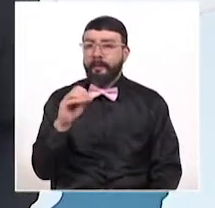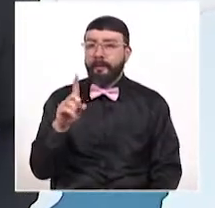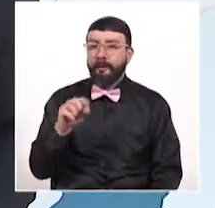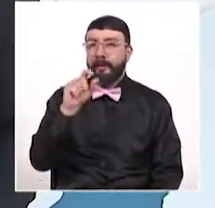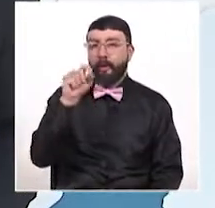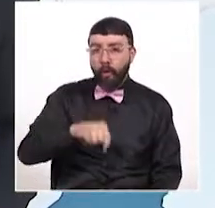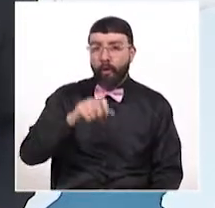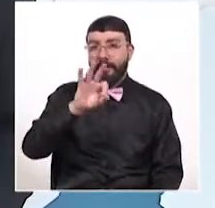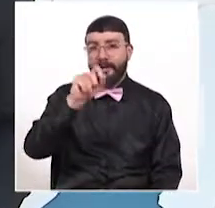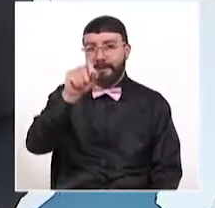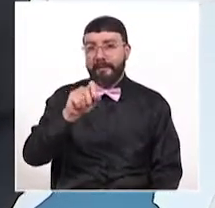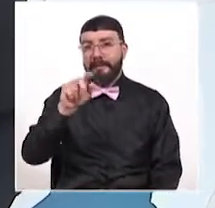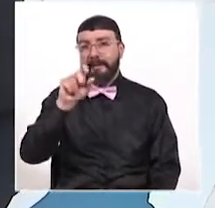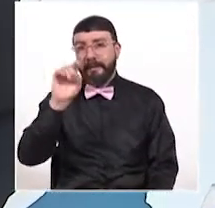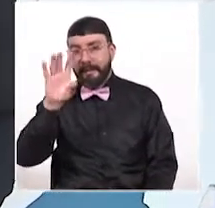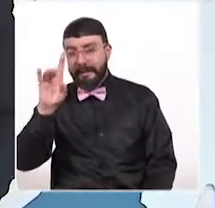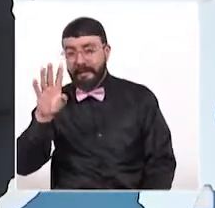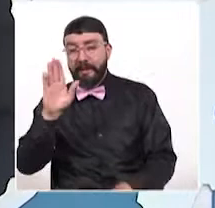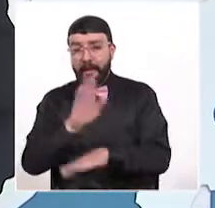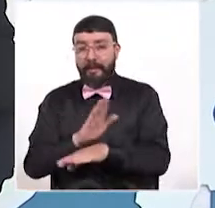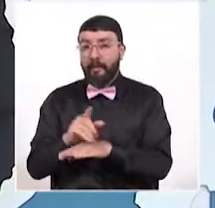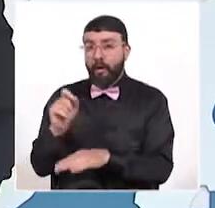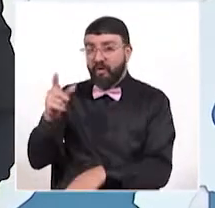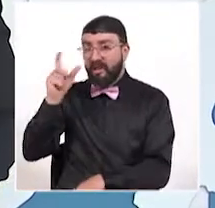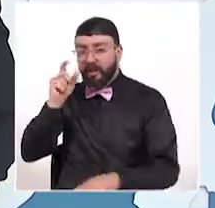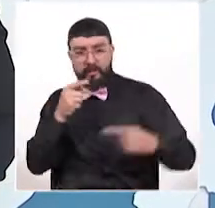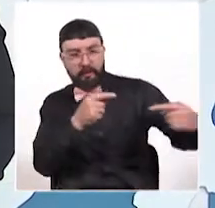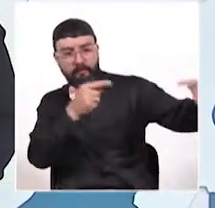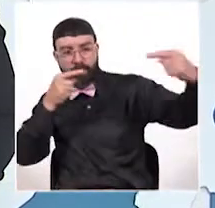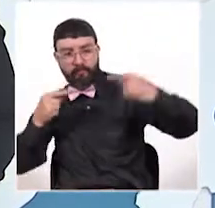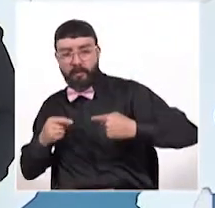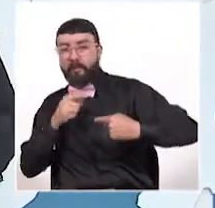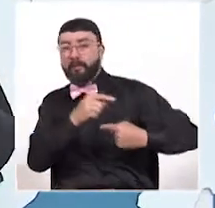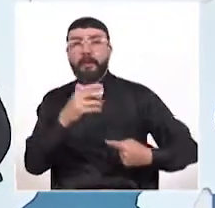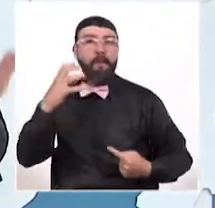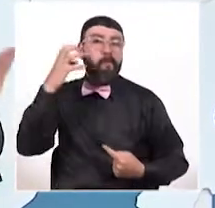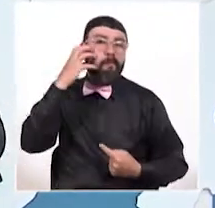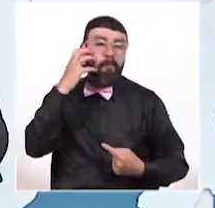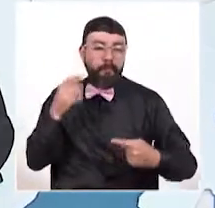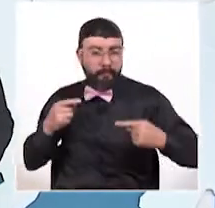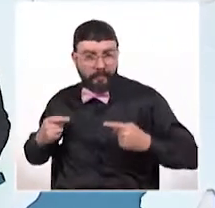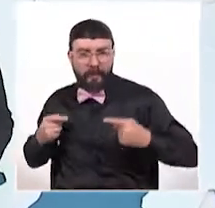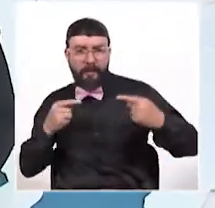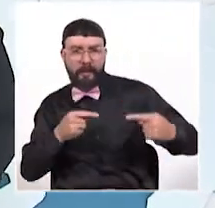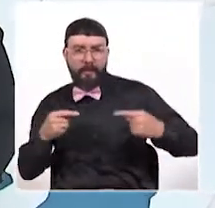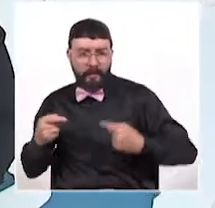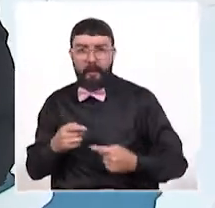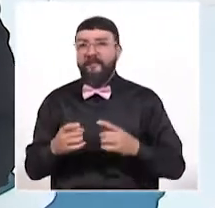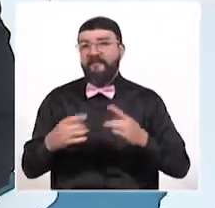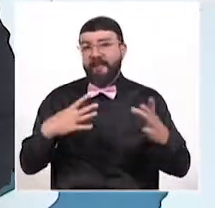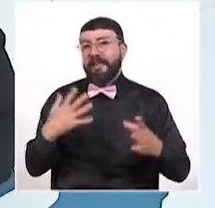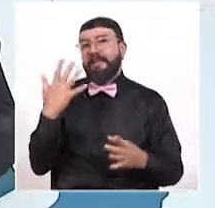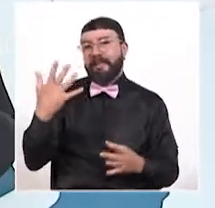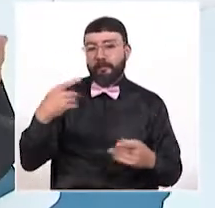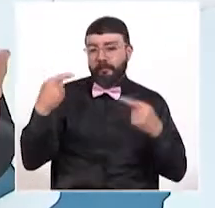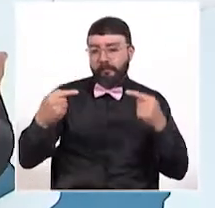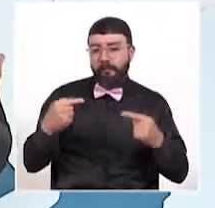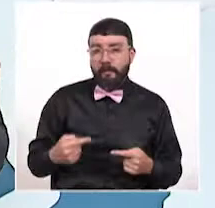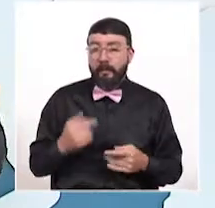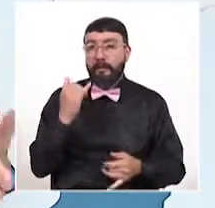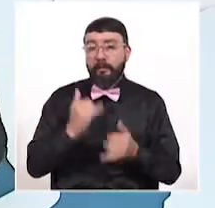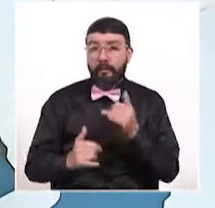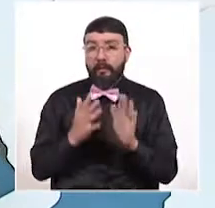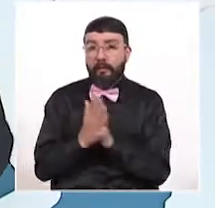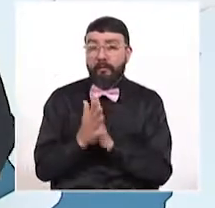Caldas, reciben el Estadio Palo Grande de Manizales la visita del envigado partido por la fecha 5 de la Liga Betplay. Hasta aquí la información